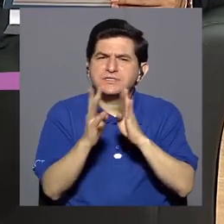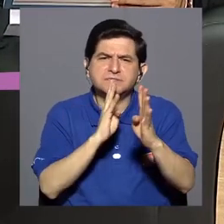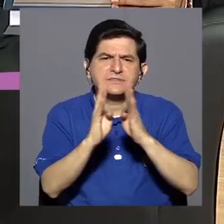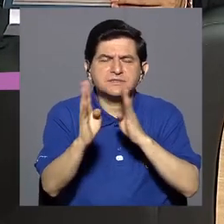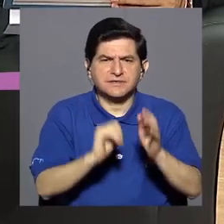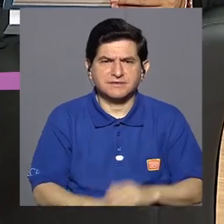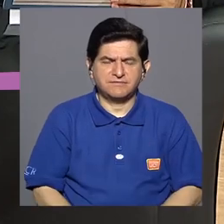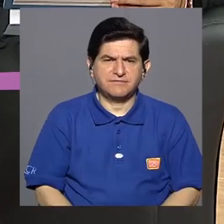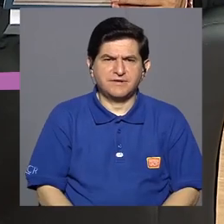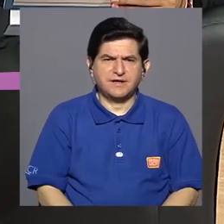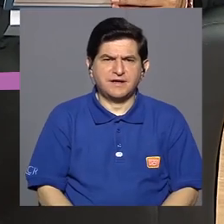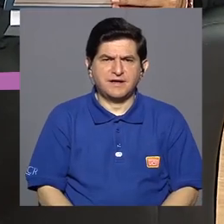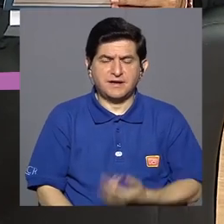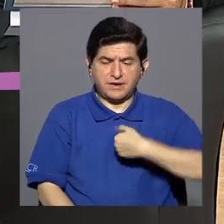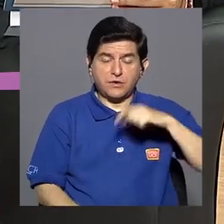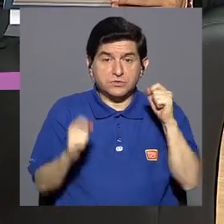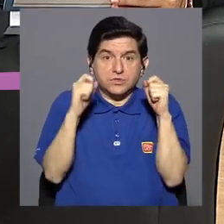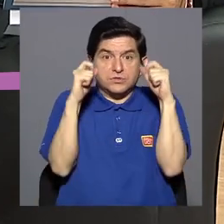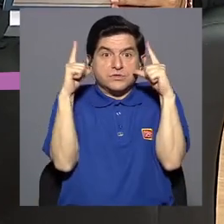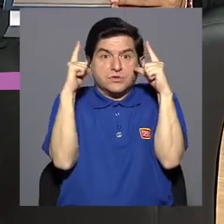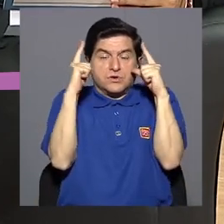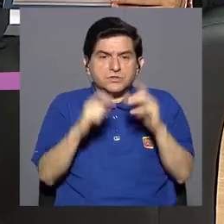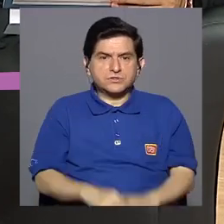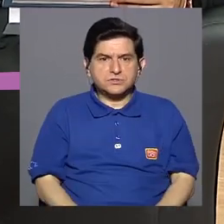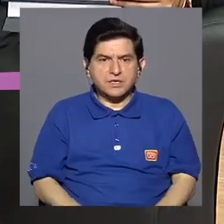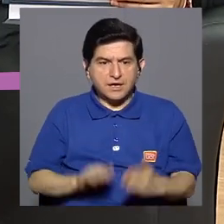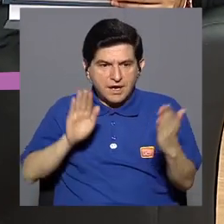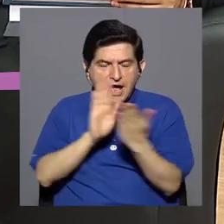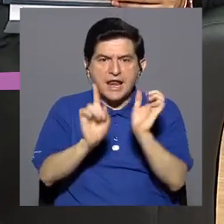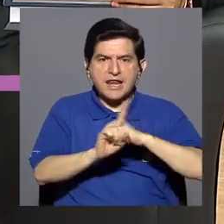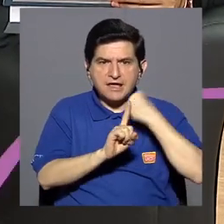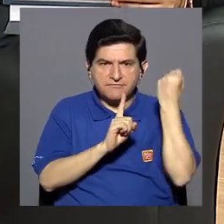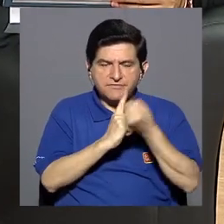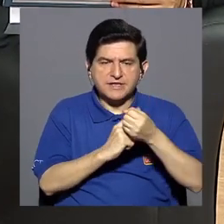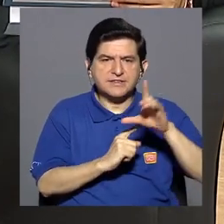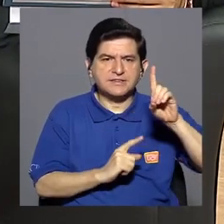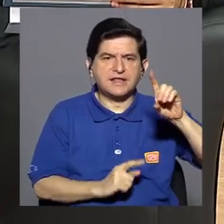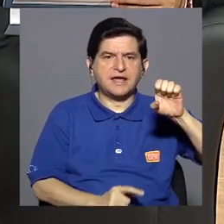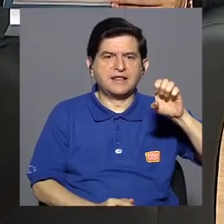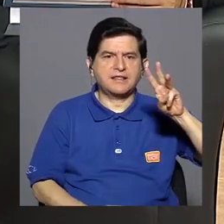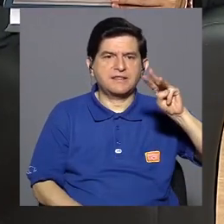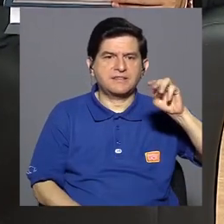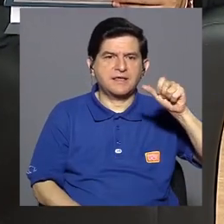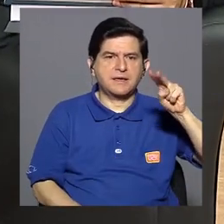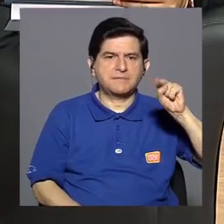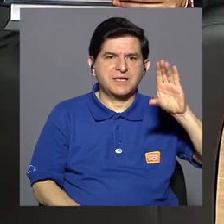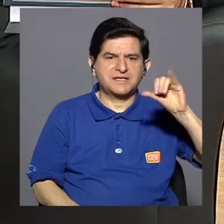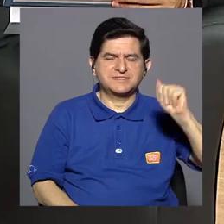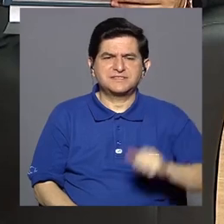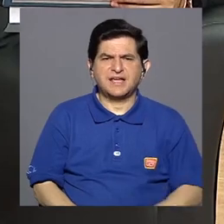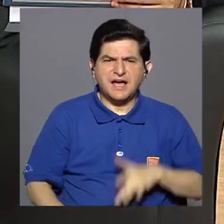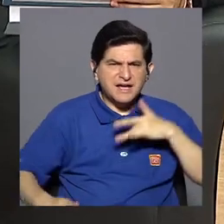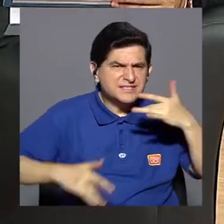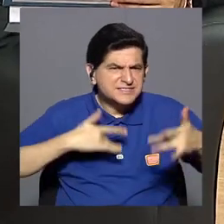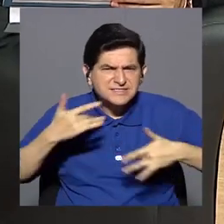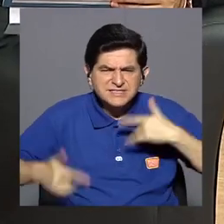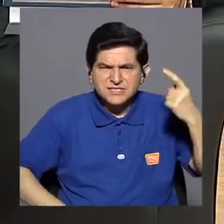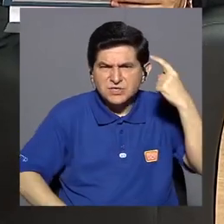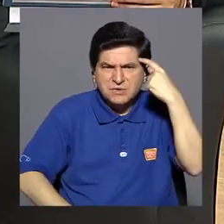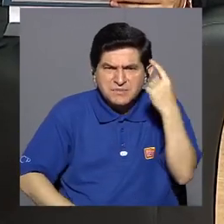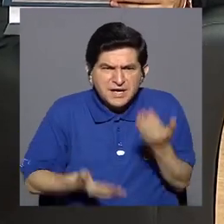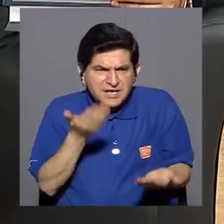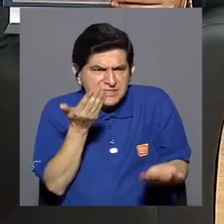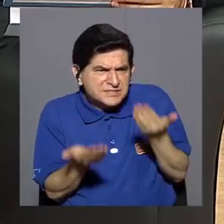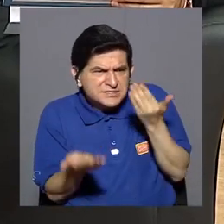que habláramos de qué nos hace alarmarnos cuando estamos ya frente a una situación de demencia, qué síntomas, qué nos hace